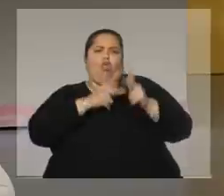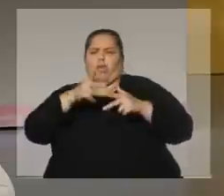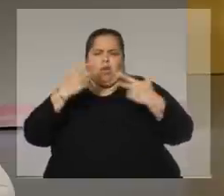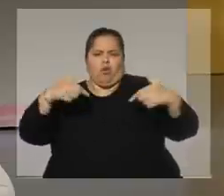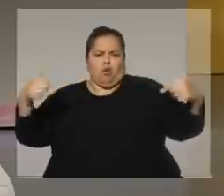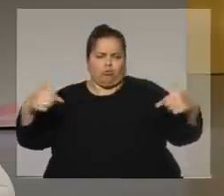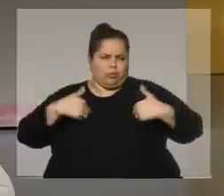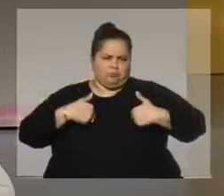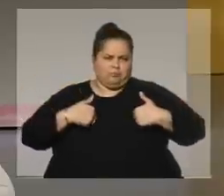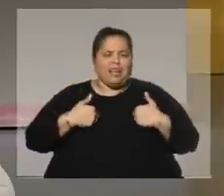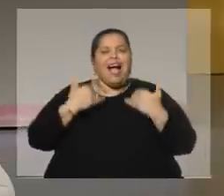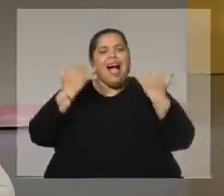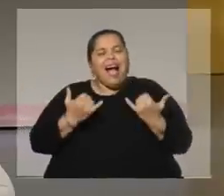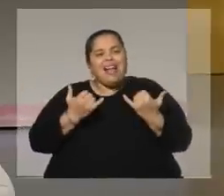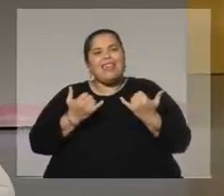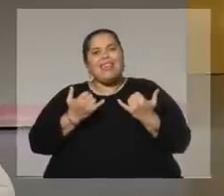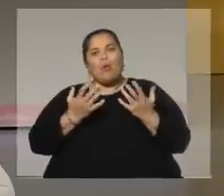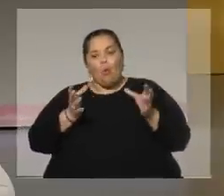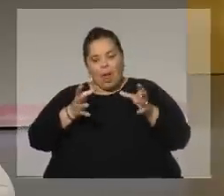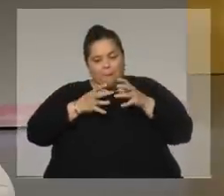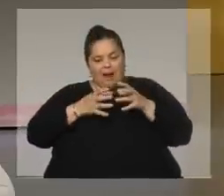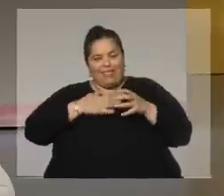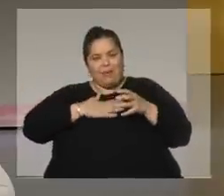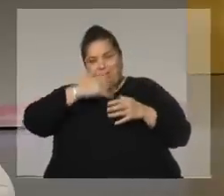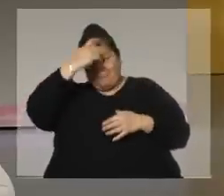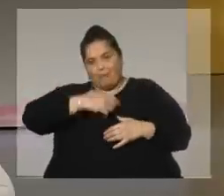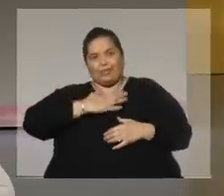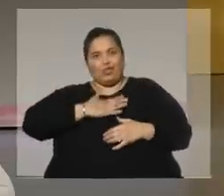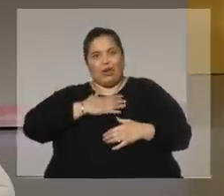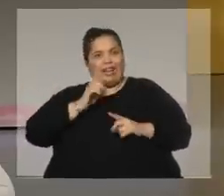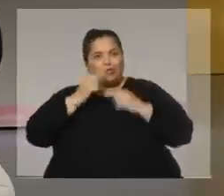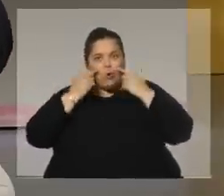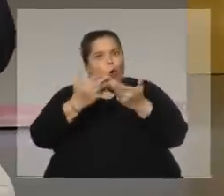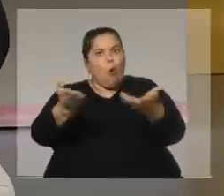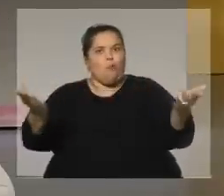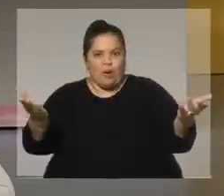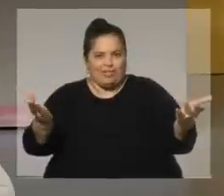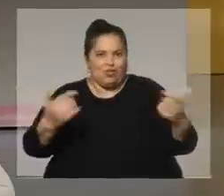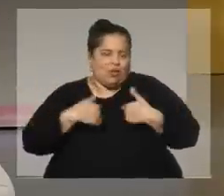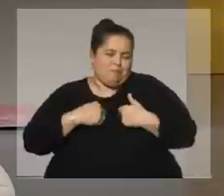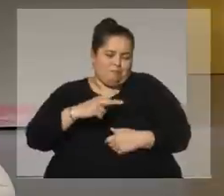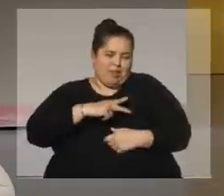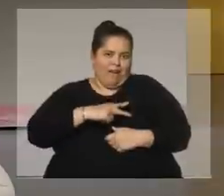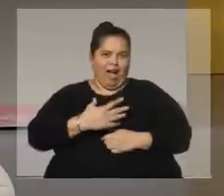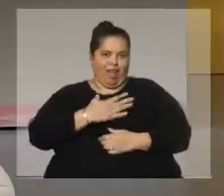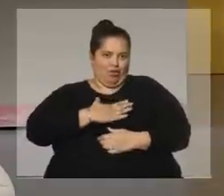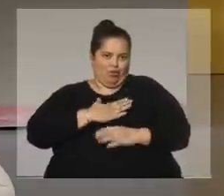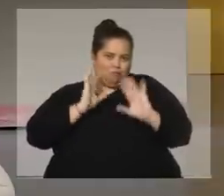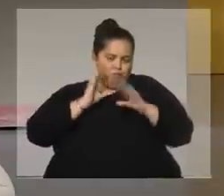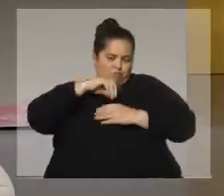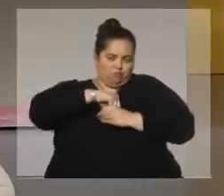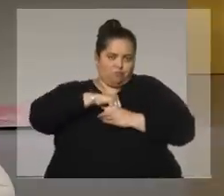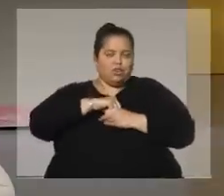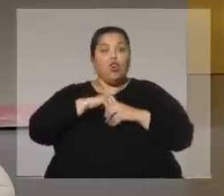definitiva, hay un sector de mi personalidad que es la que yo no muestro, con la que yo no me saco cartel,